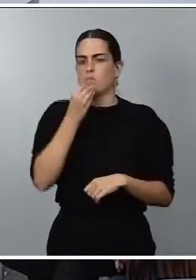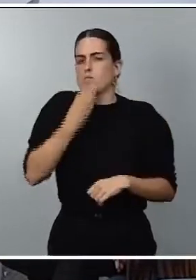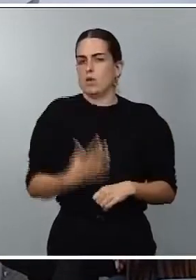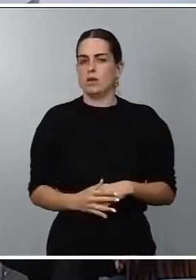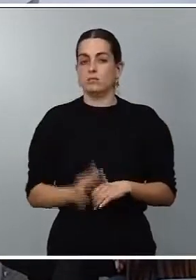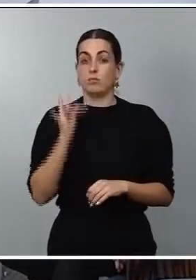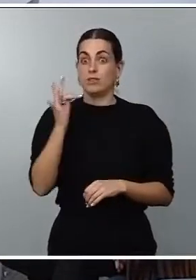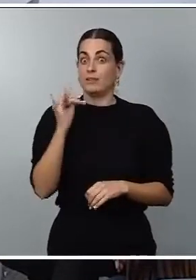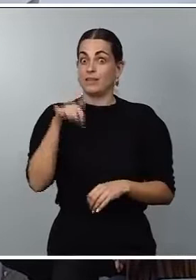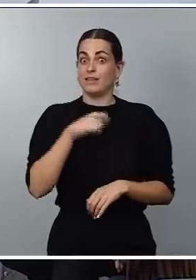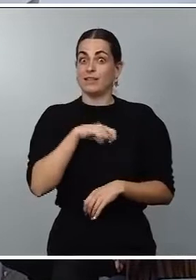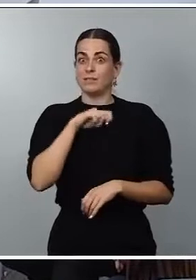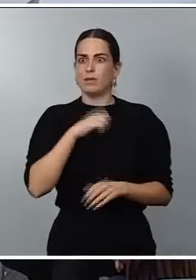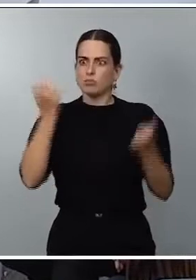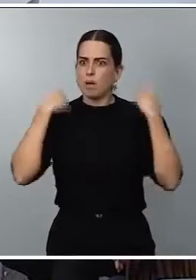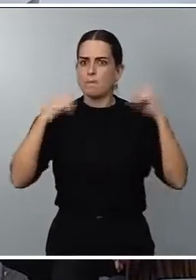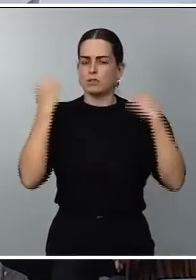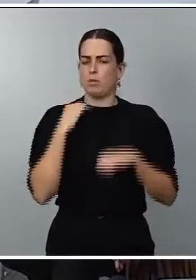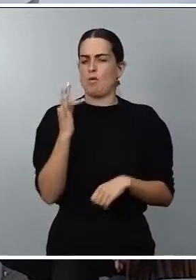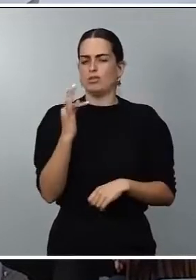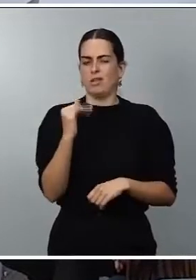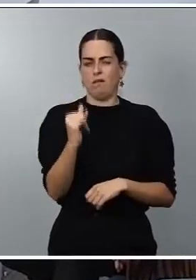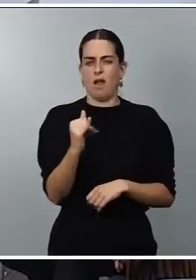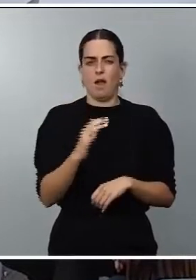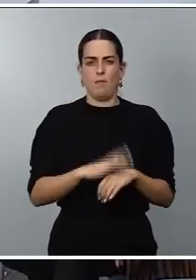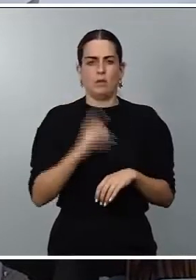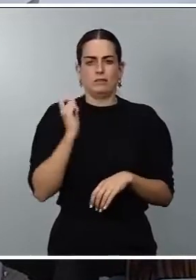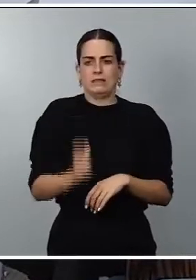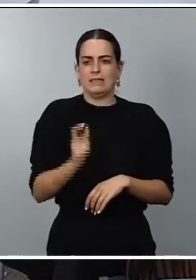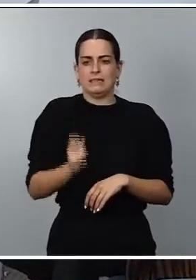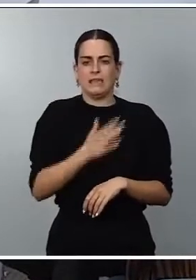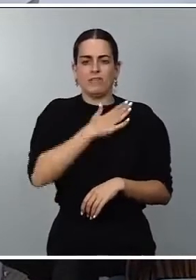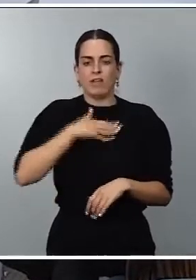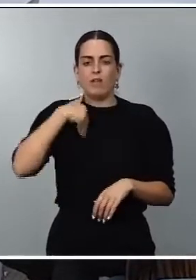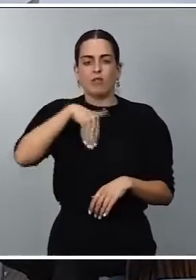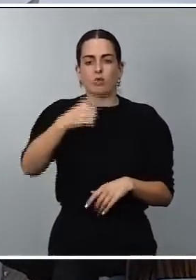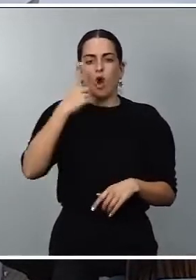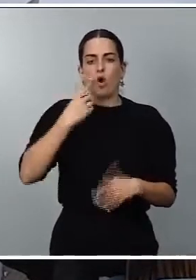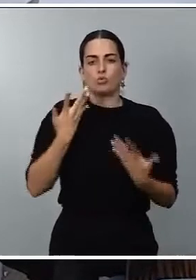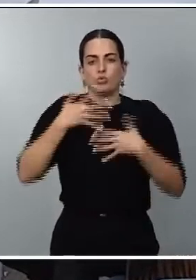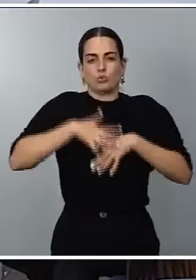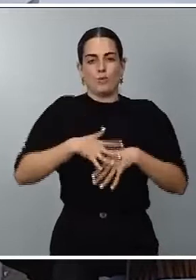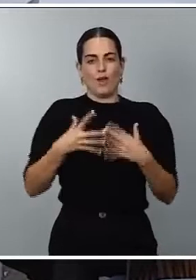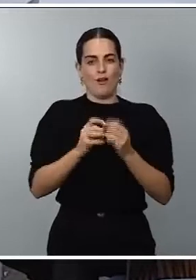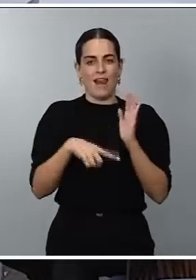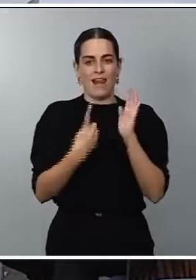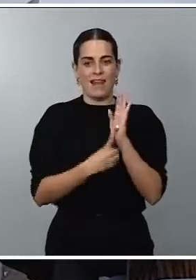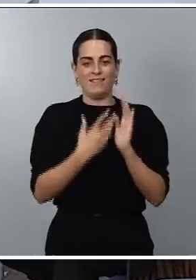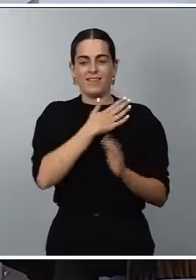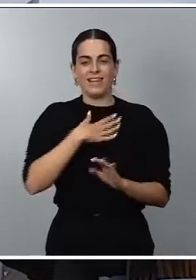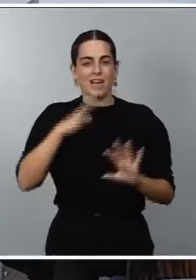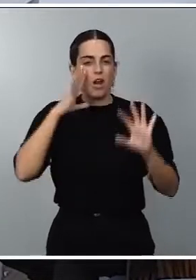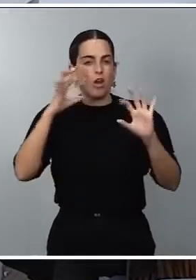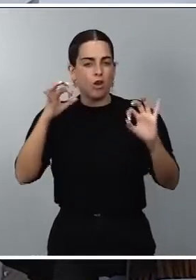muchas buenas prácticas que tratamos de sistematizar con esta ley. Queremos también racionalizar las